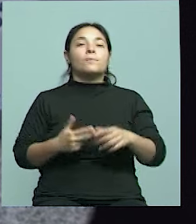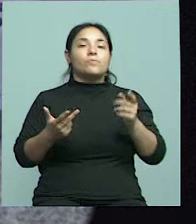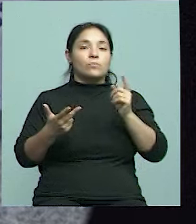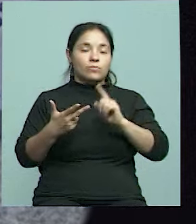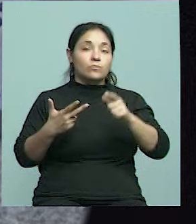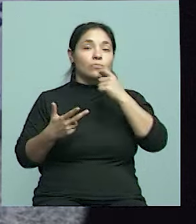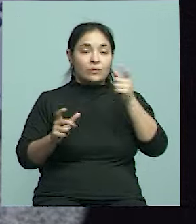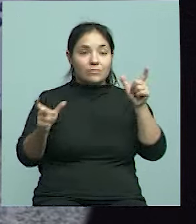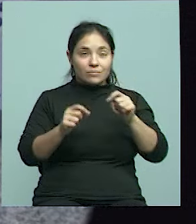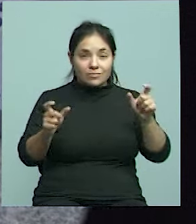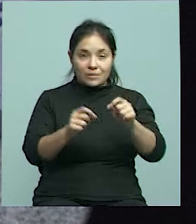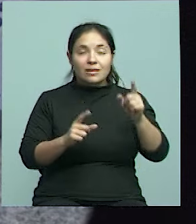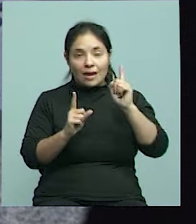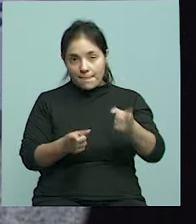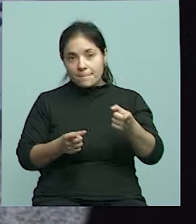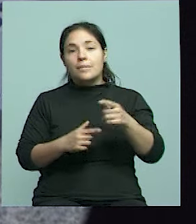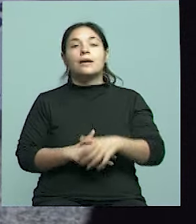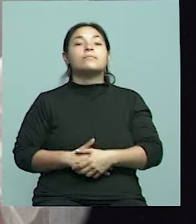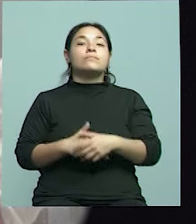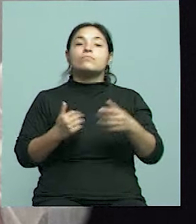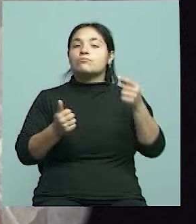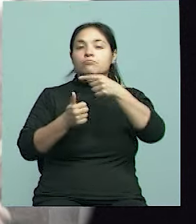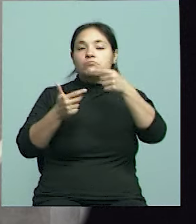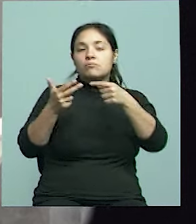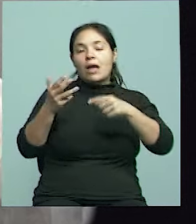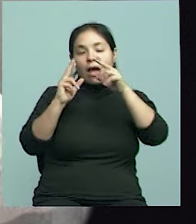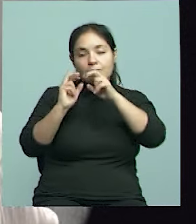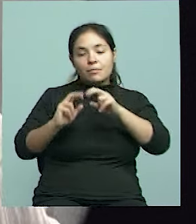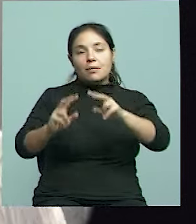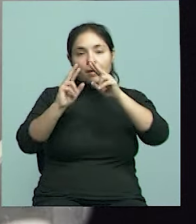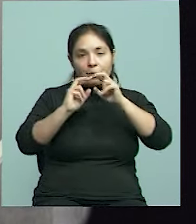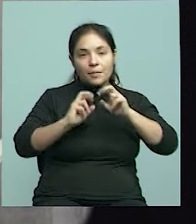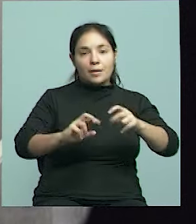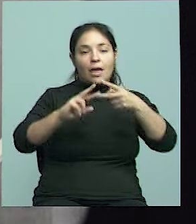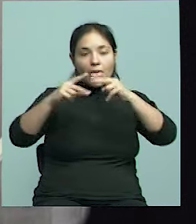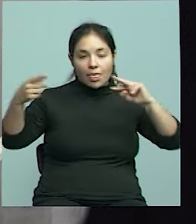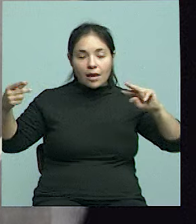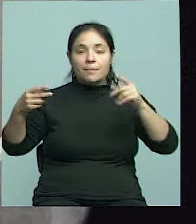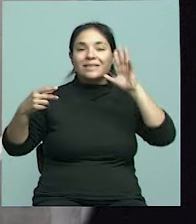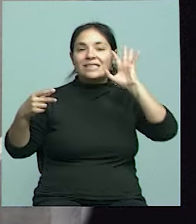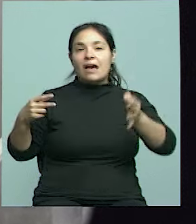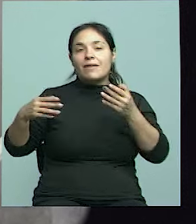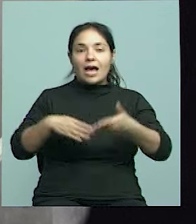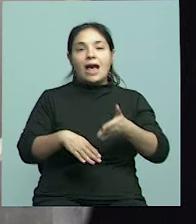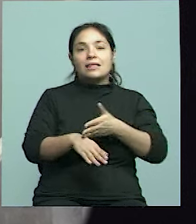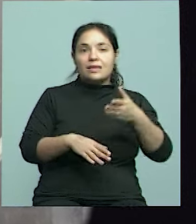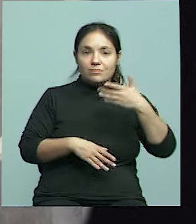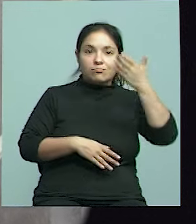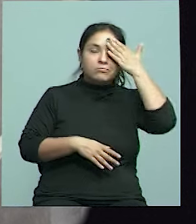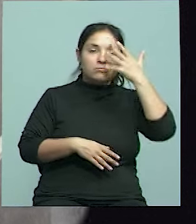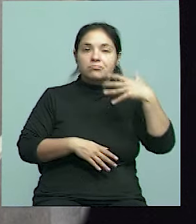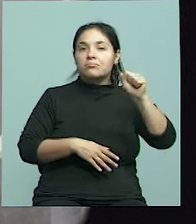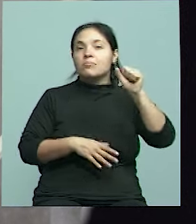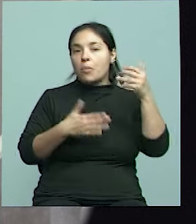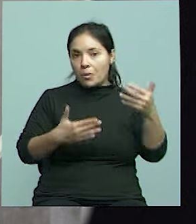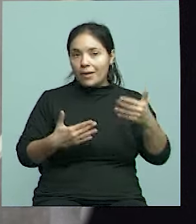para oncólogos. O sea, son distintos tipos de estudios que hacemos que pueden resolver o diagnosticar distintas patologías.